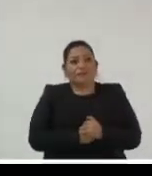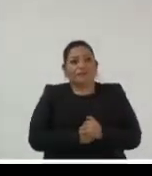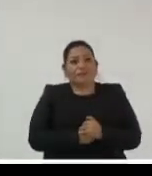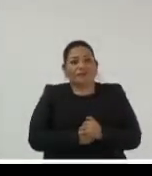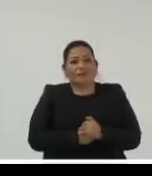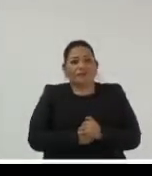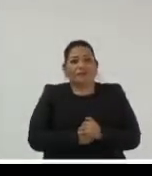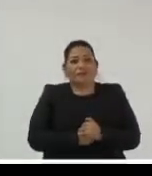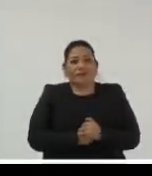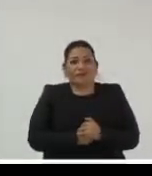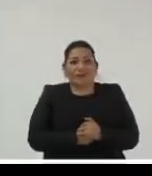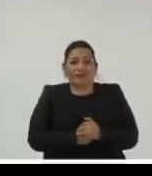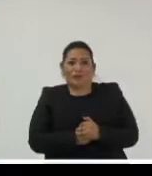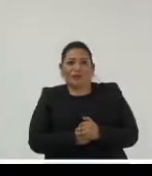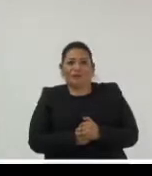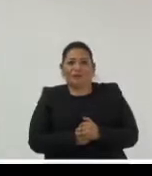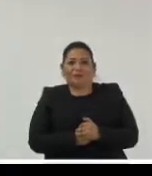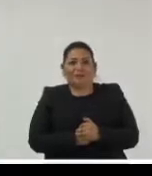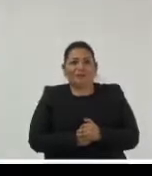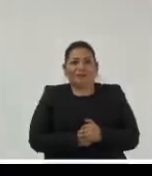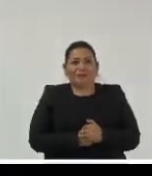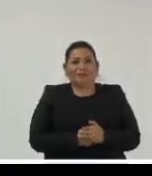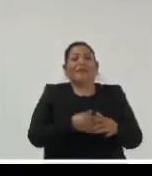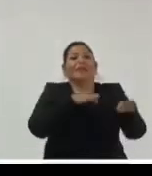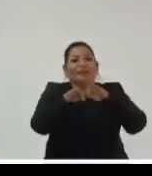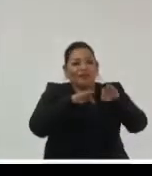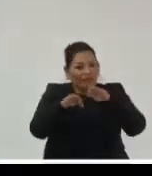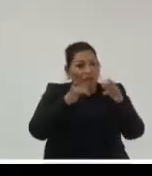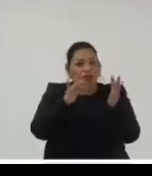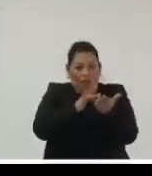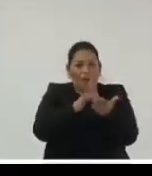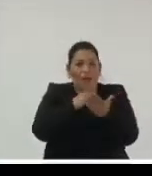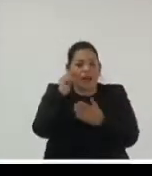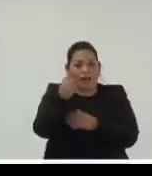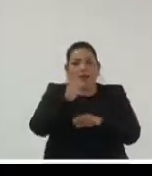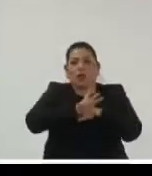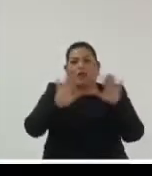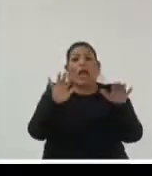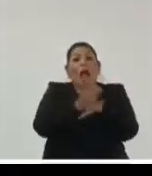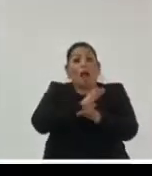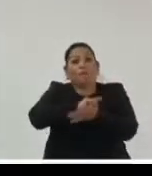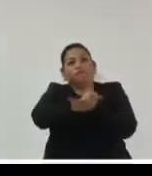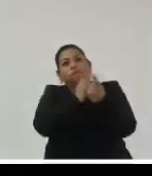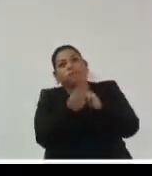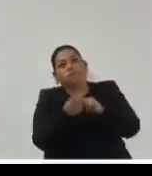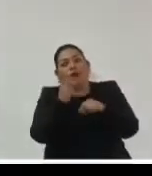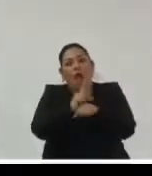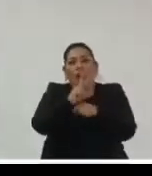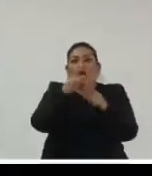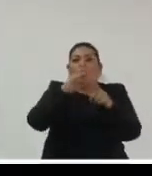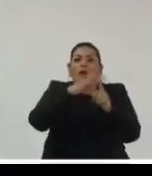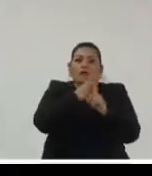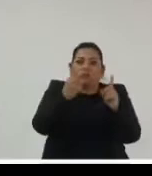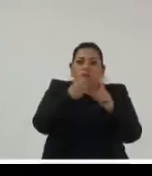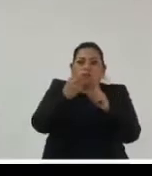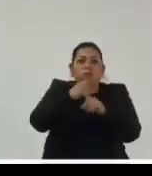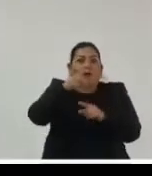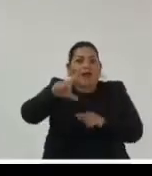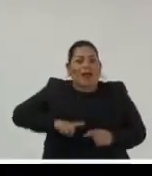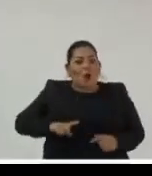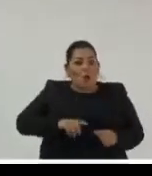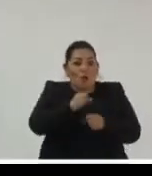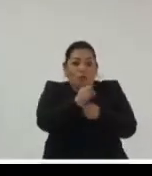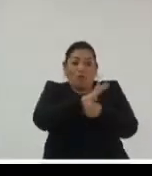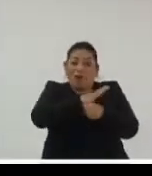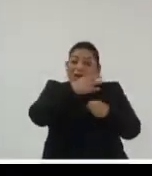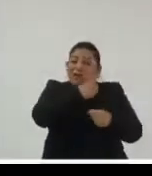como la posibilidad de hacer trabajo remoto o teletrabajo cambió de un día para otro el funcionamiento de las organizaciones porque el COVID